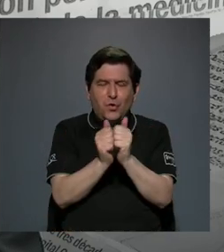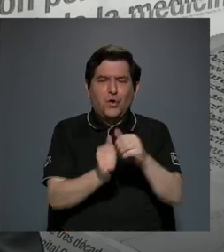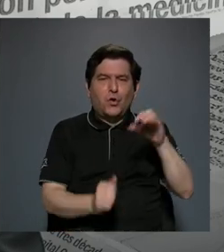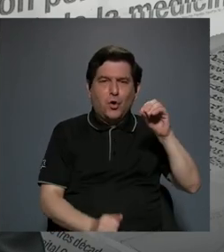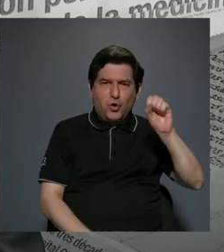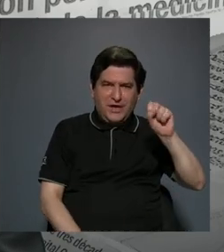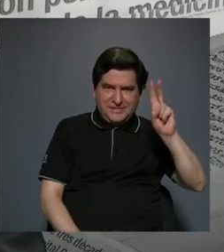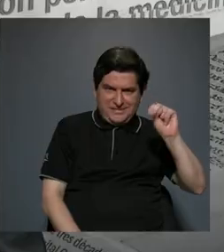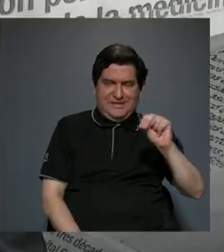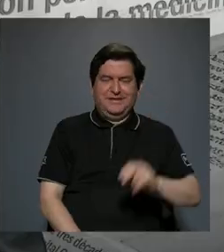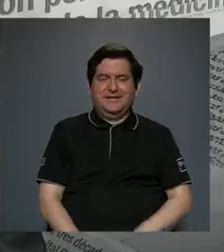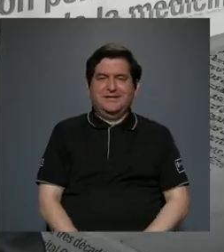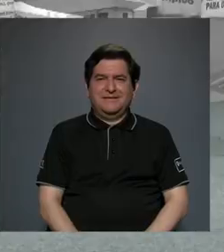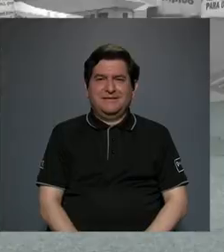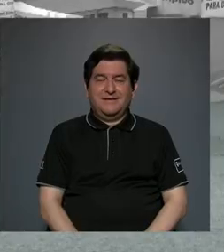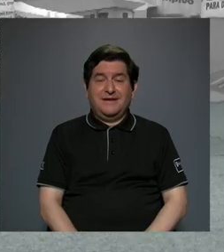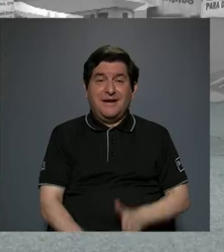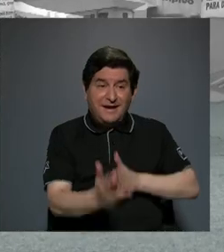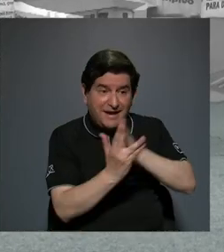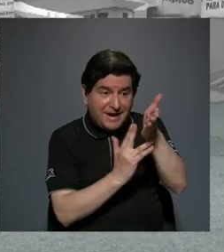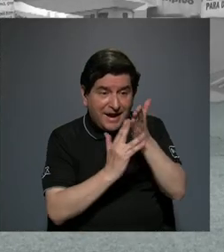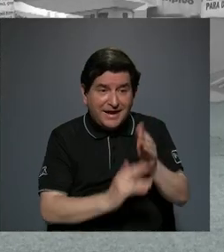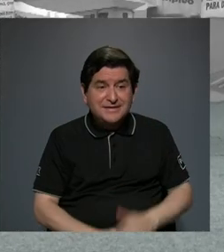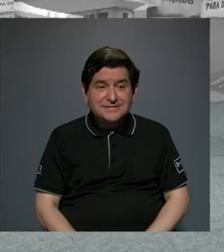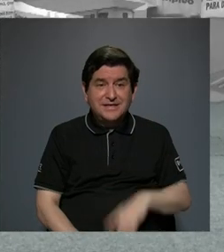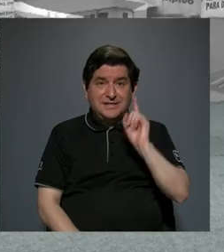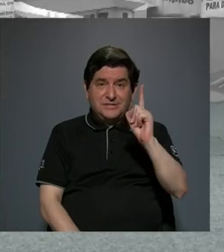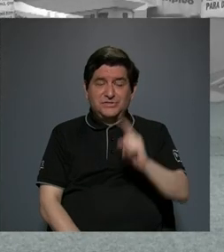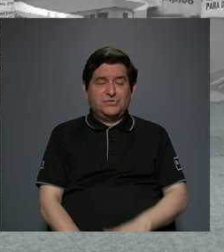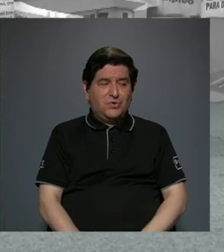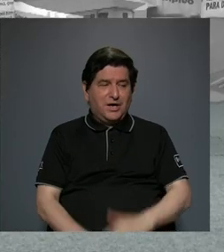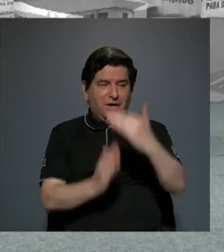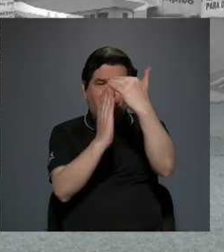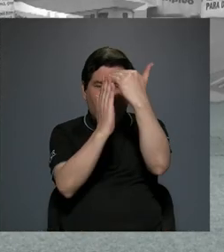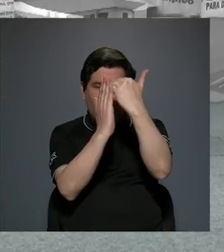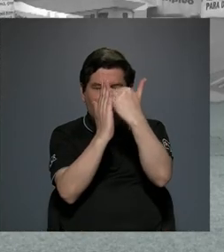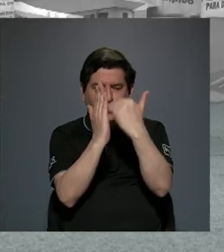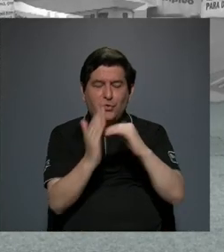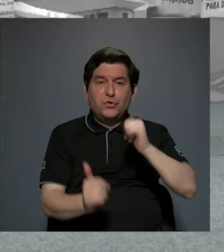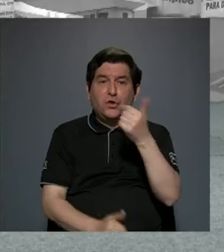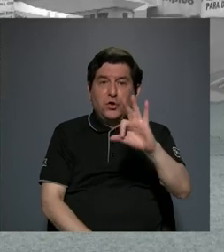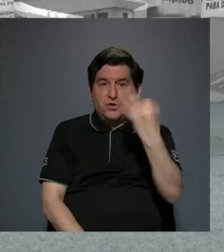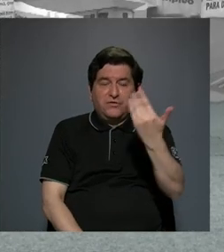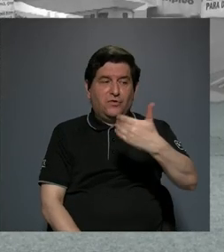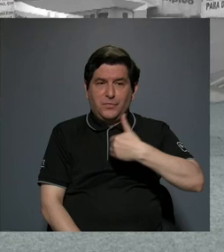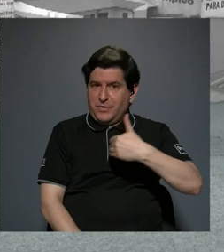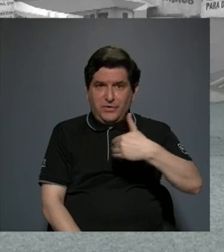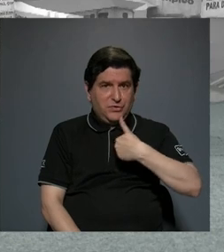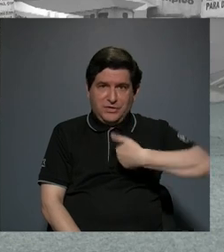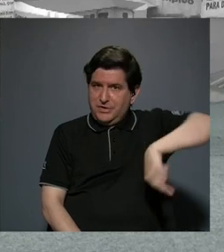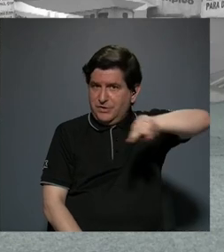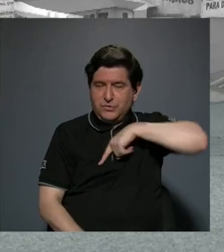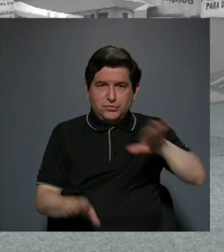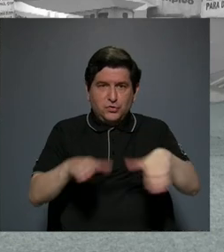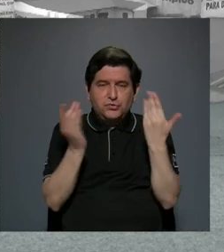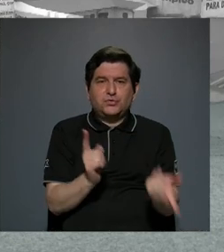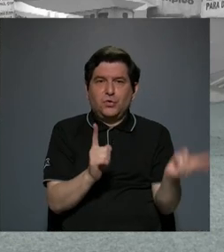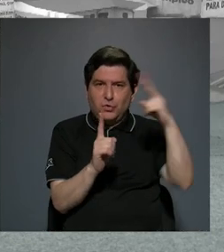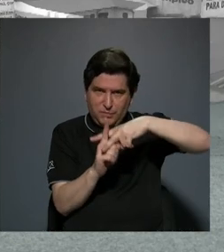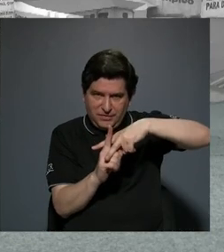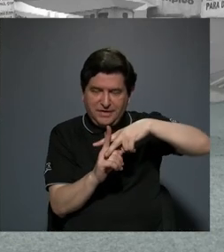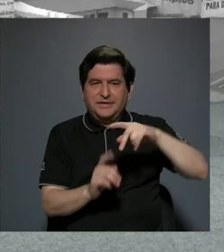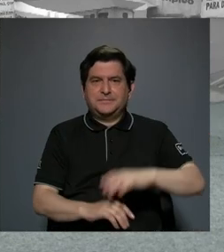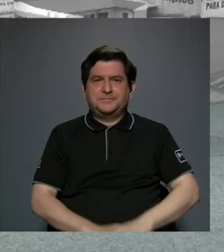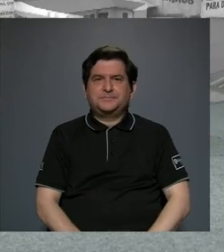y y es que hay acceso a un repertorio que de otra manera no tendríamos como como ejecutar